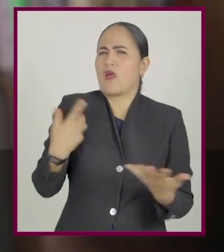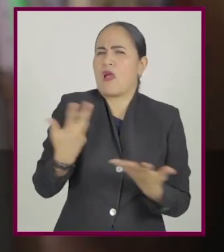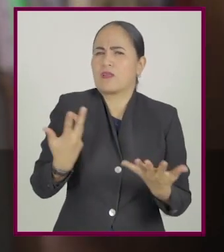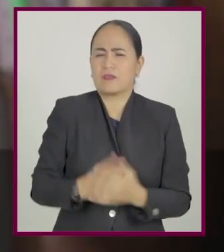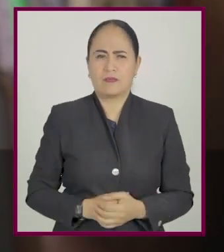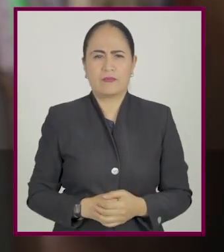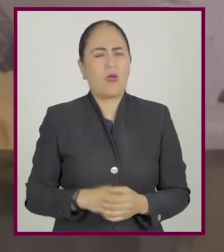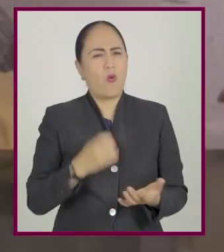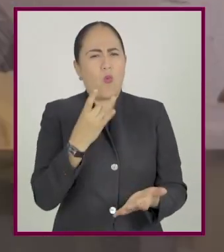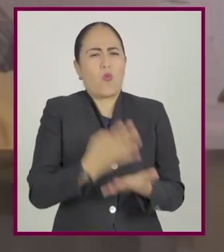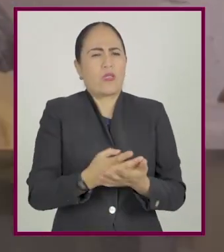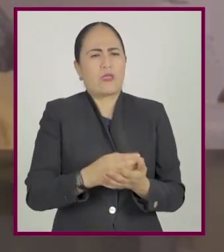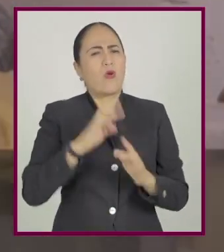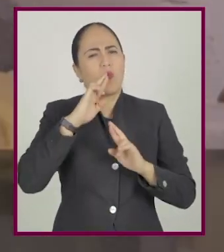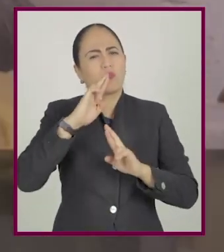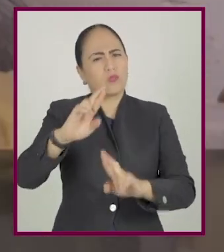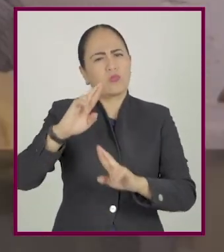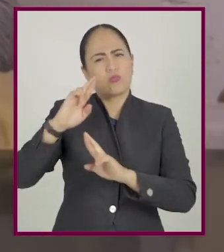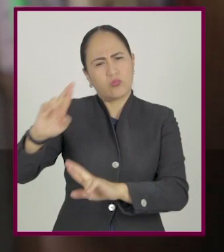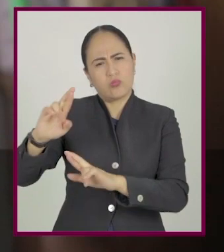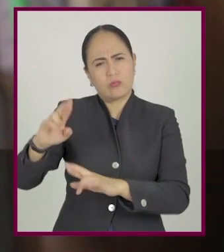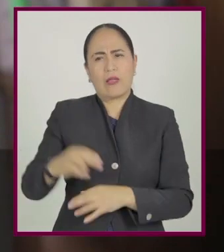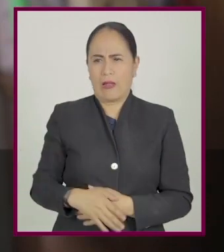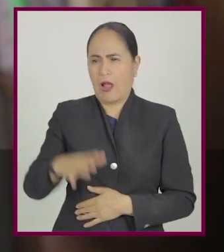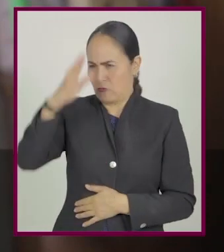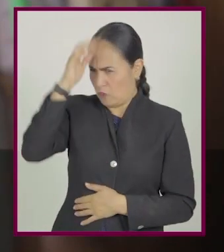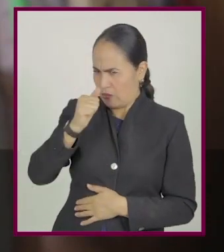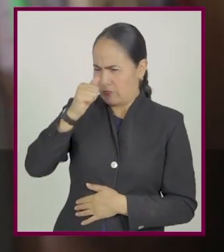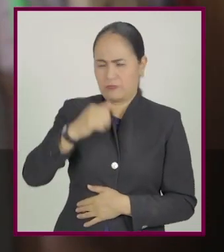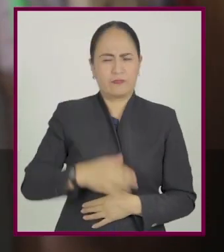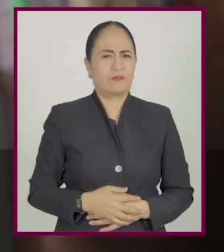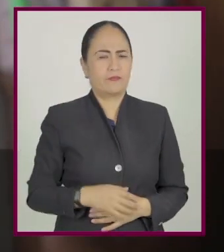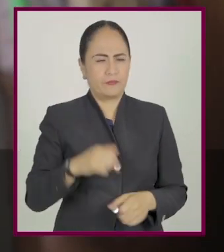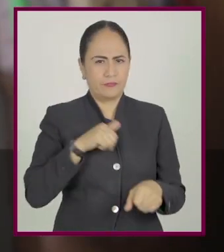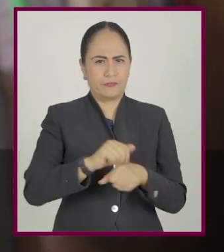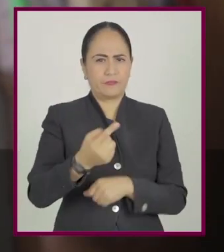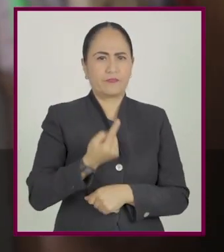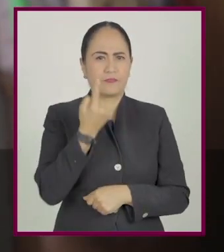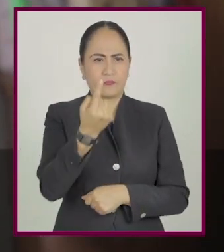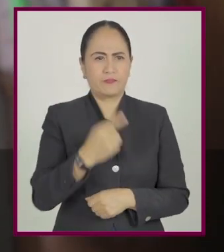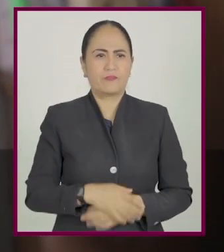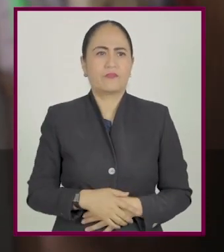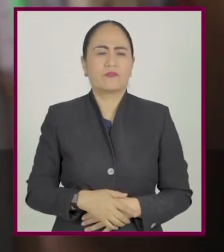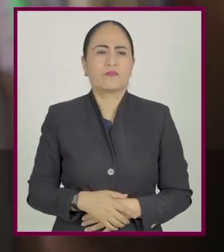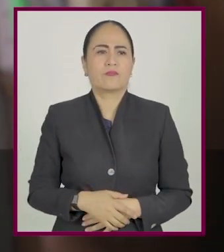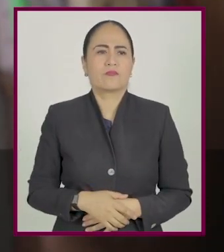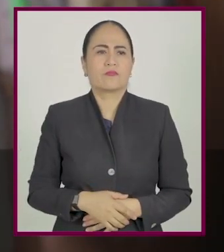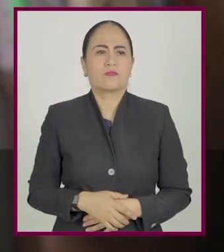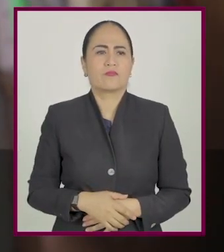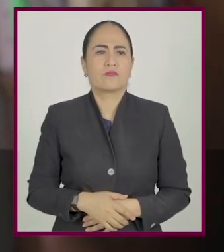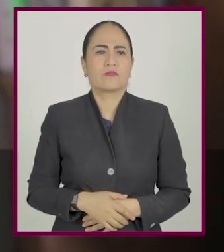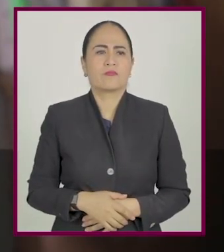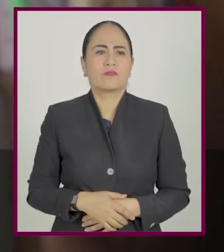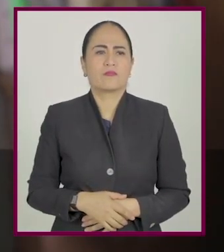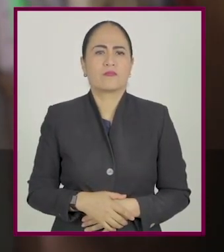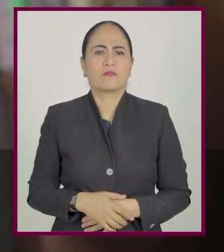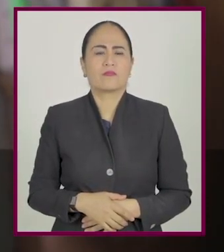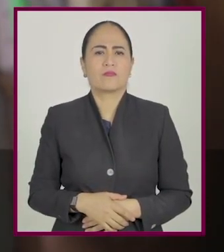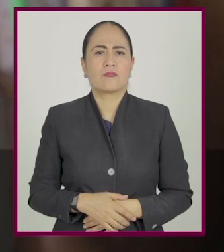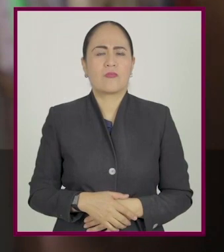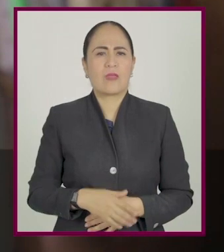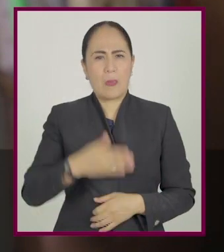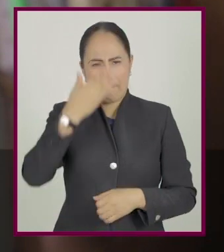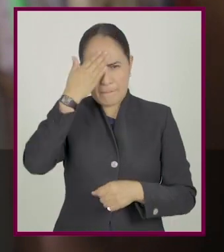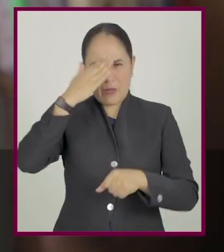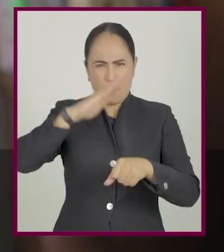responder estas preguntas. ¿Listo? Puestísimo. 1. Aprender cosas de memoria. A. Me cuesta